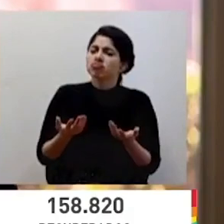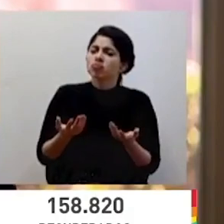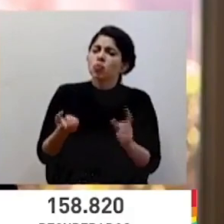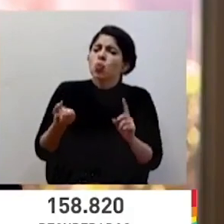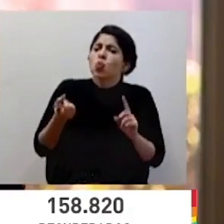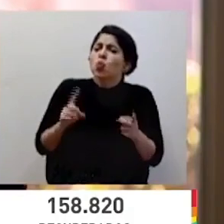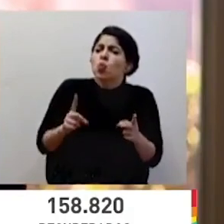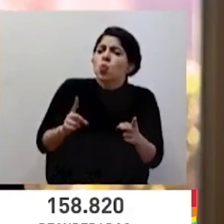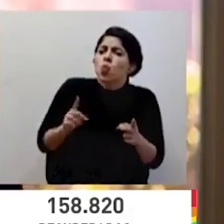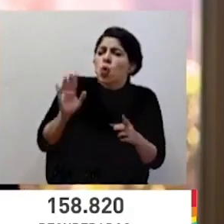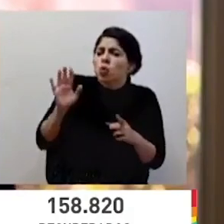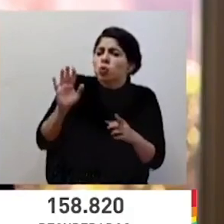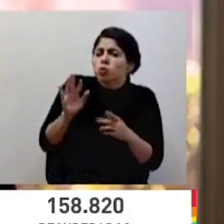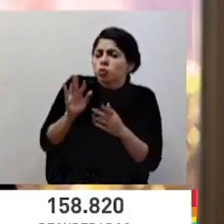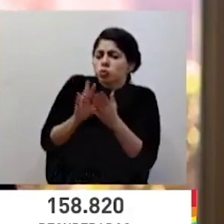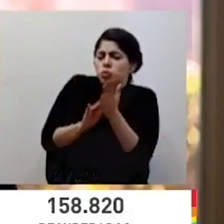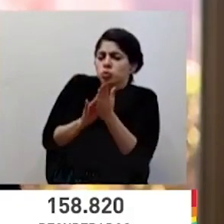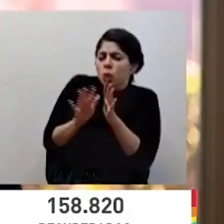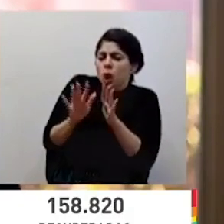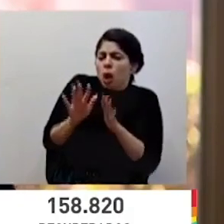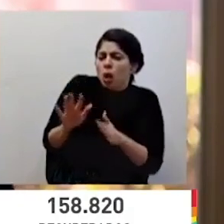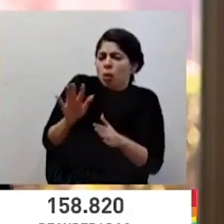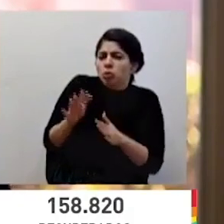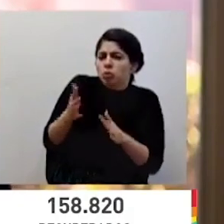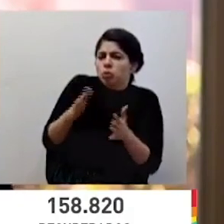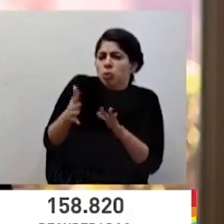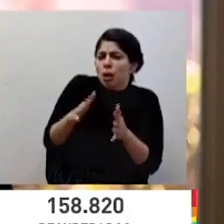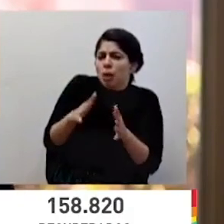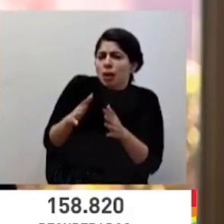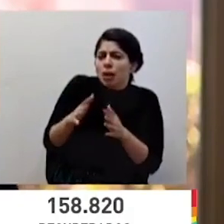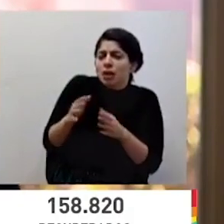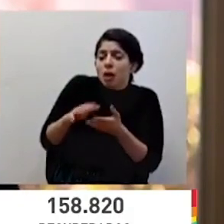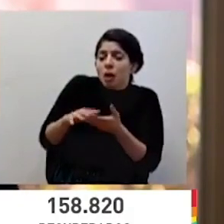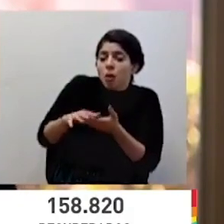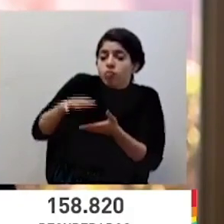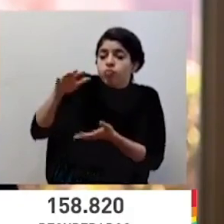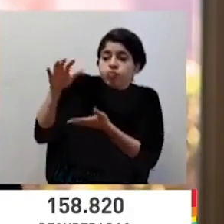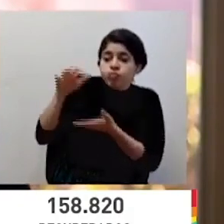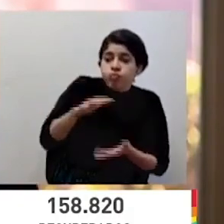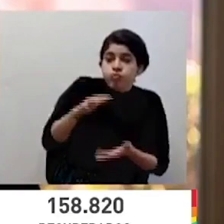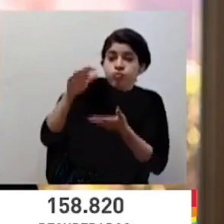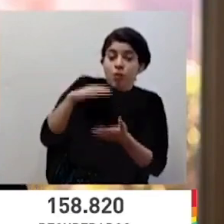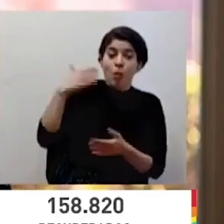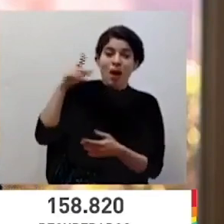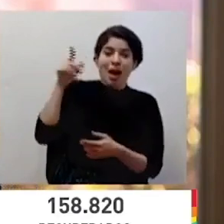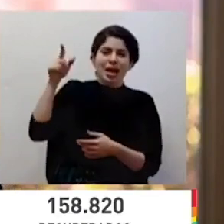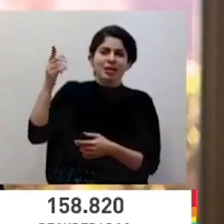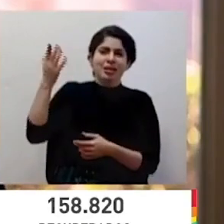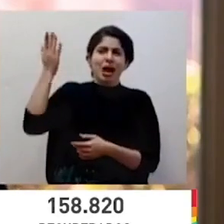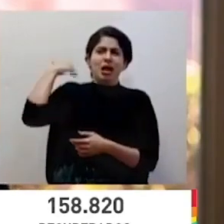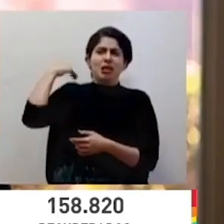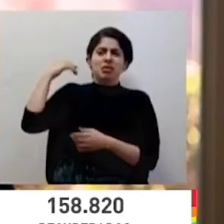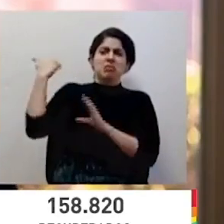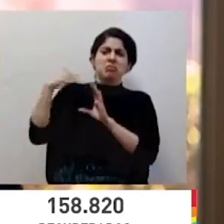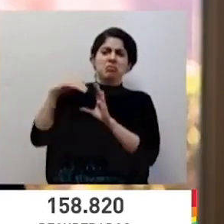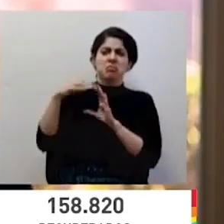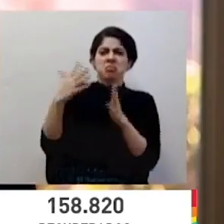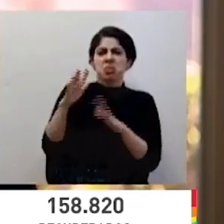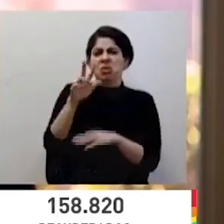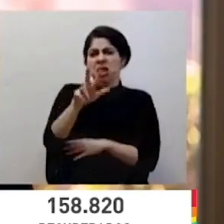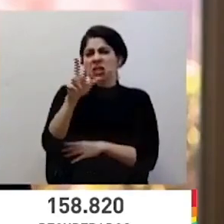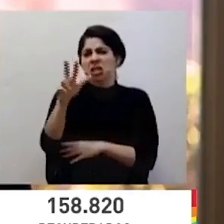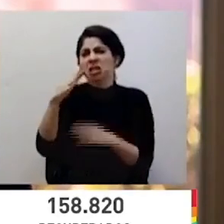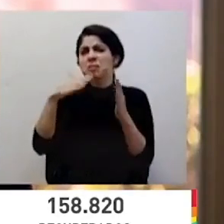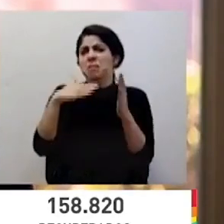¿Cuál es la estimación de incremento de envíos a partir de que ellos estaban enviando aproximadamente 33